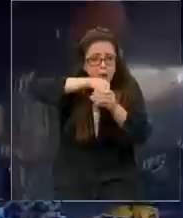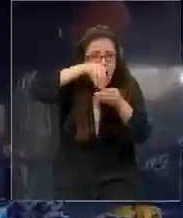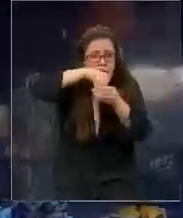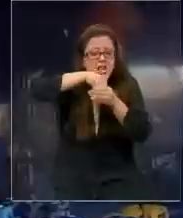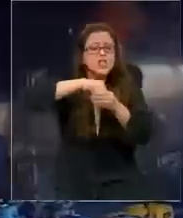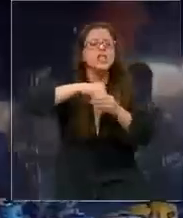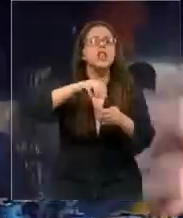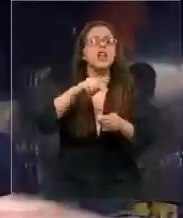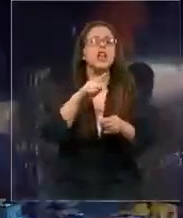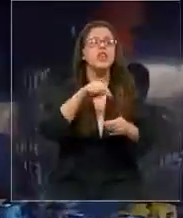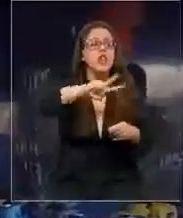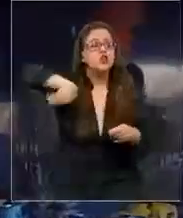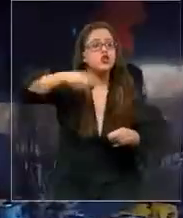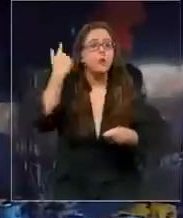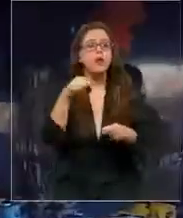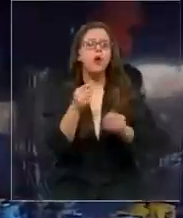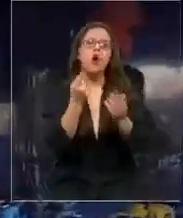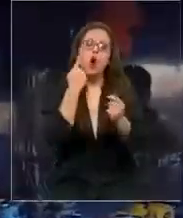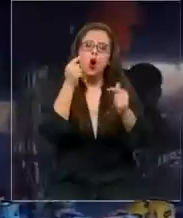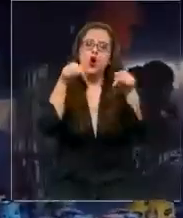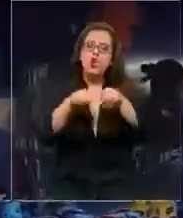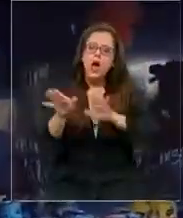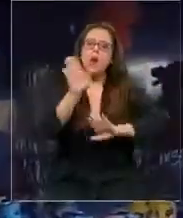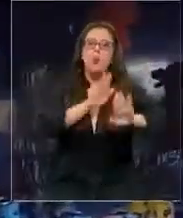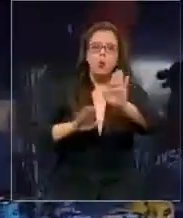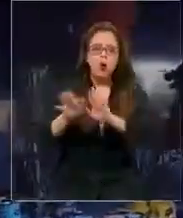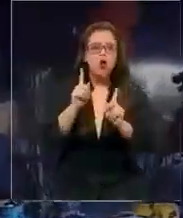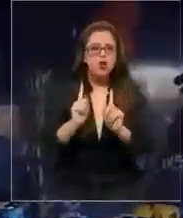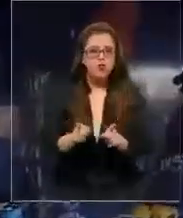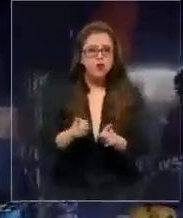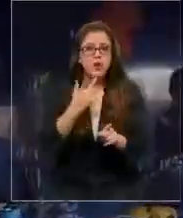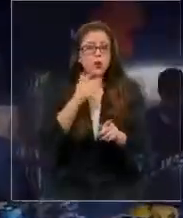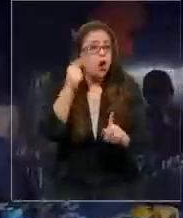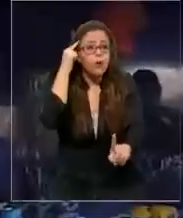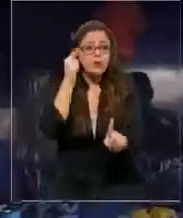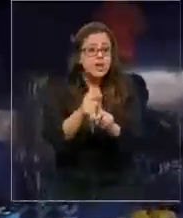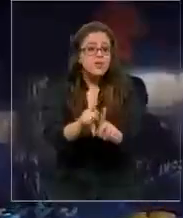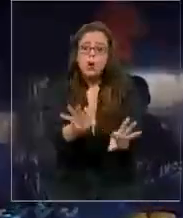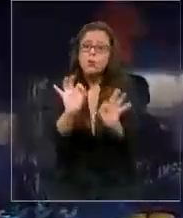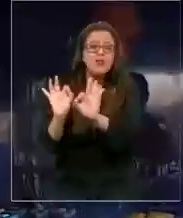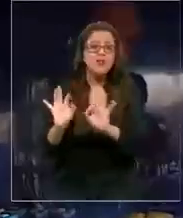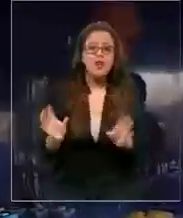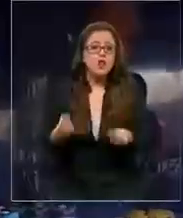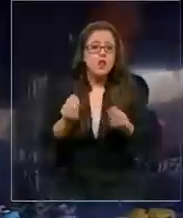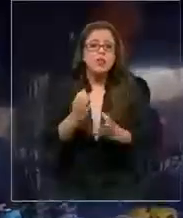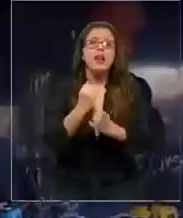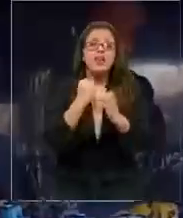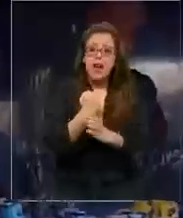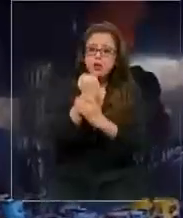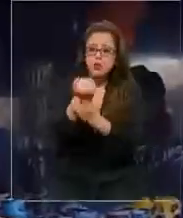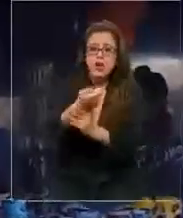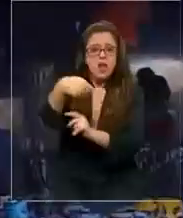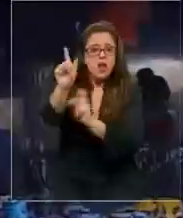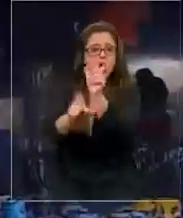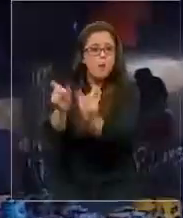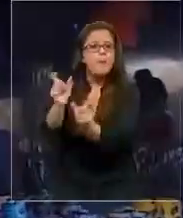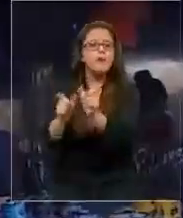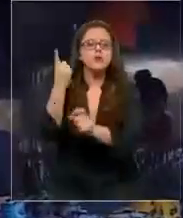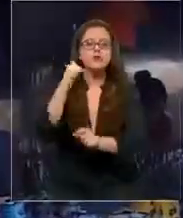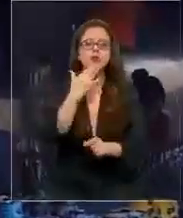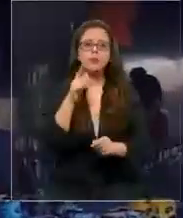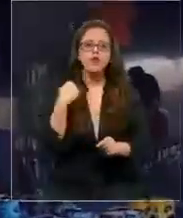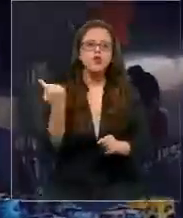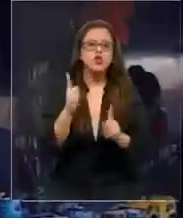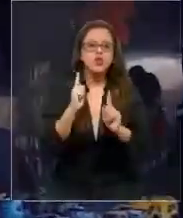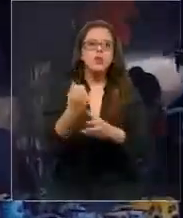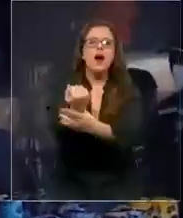hoy día tenemos que tener más cuidado. Yo creo que el fin era maravilloso, el fin de poder ayudar al prójimo. Pero también tenemos